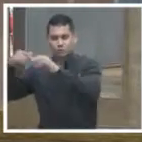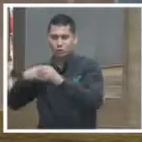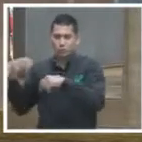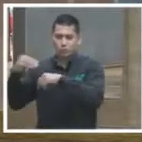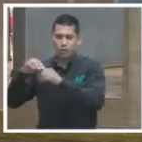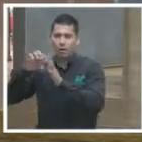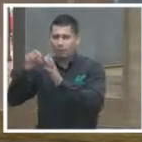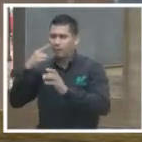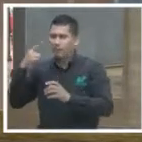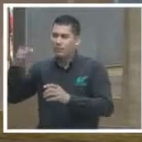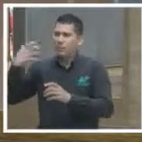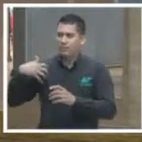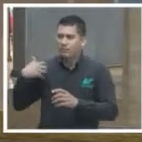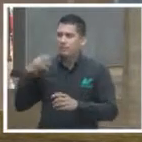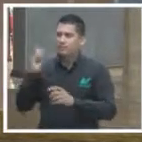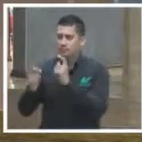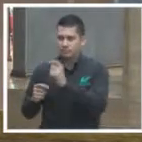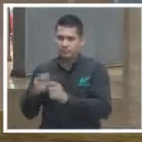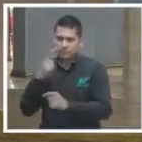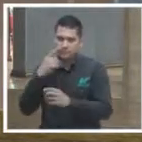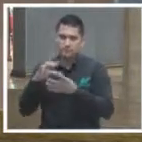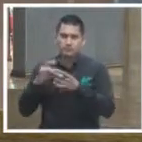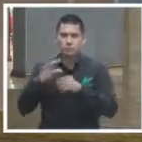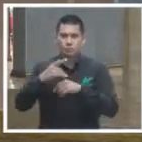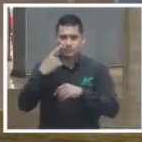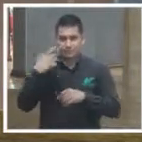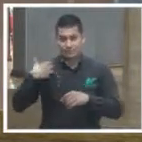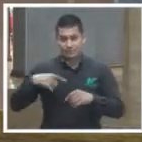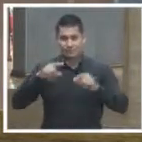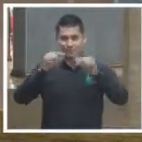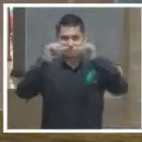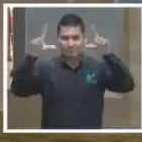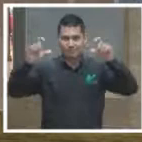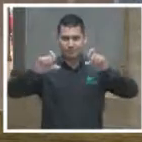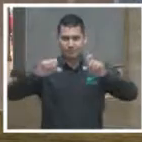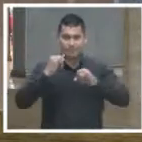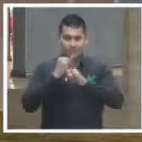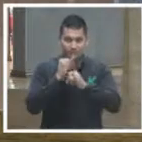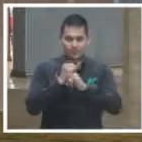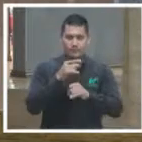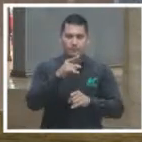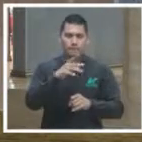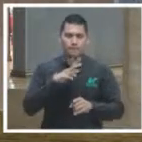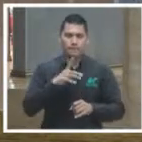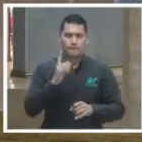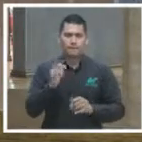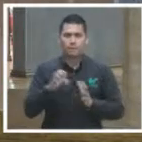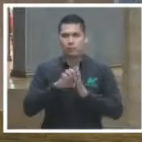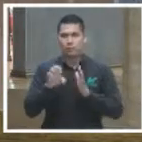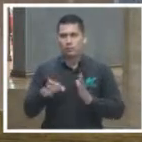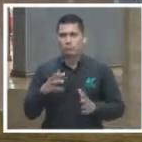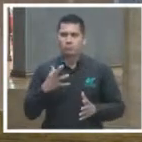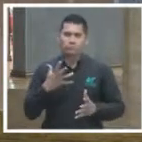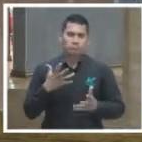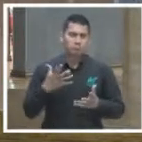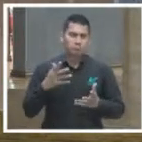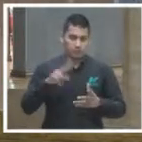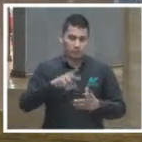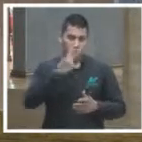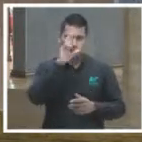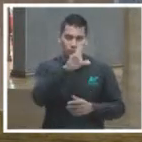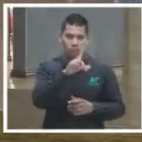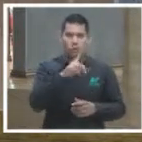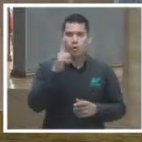lo que refleja este portal es en primer lugar un reconocimiento que el lenguaje jurídico